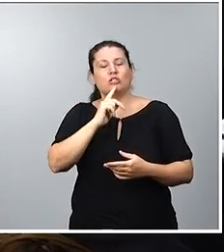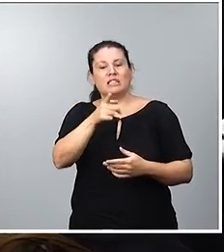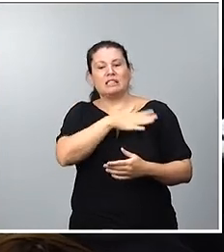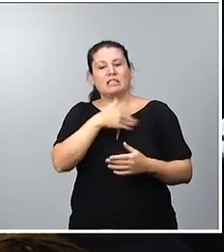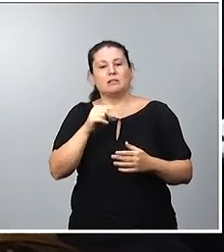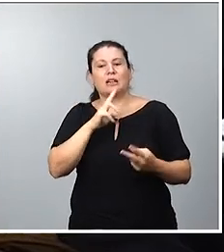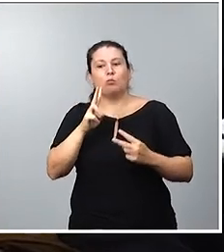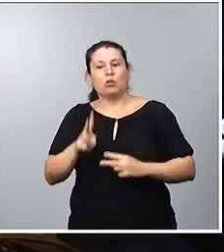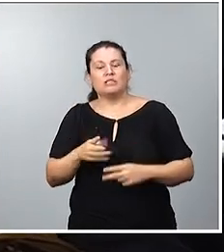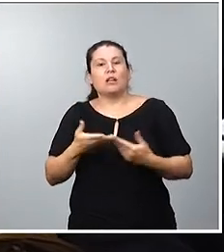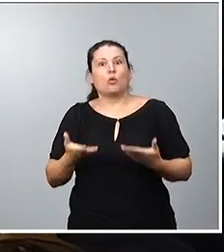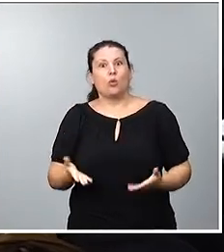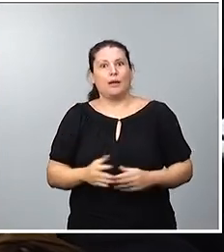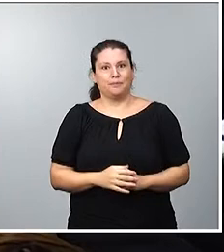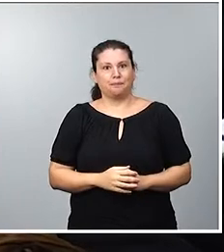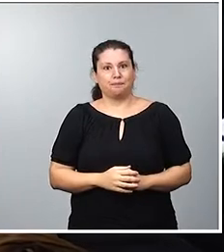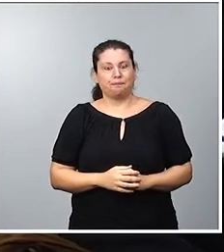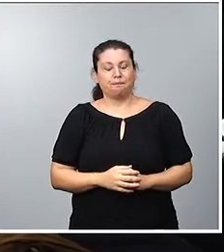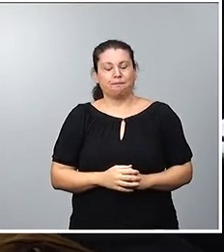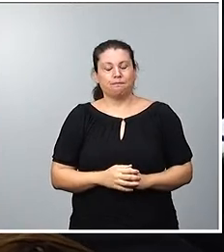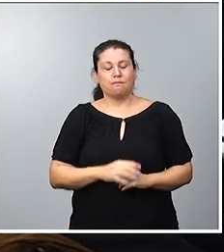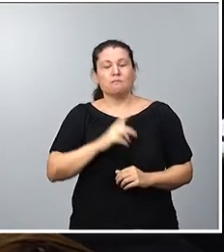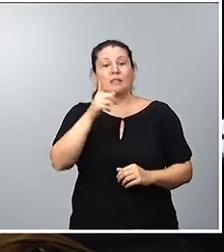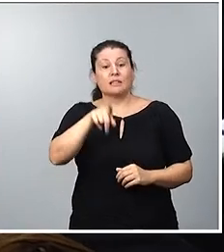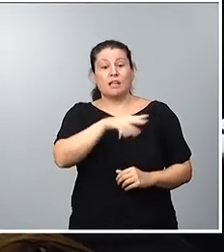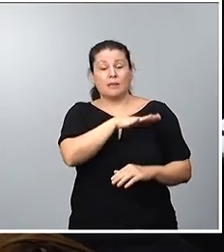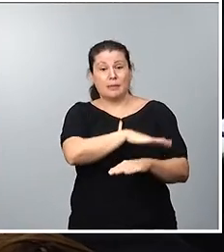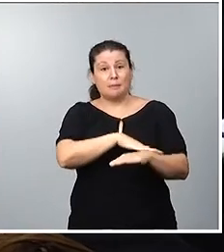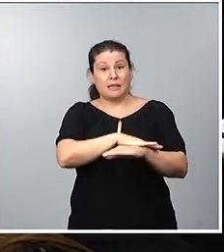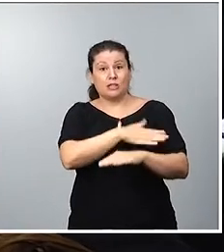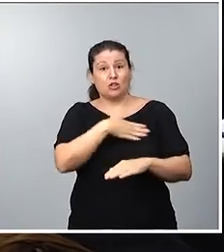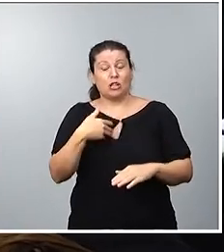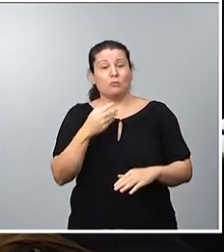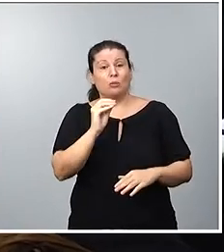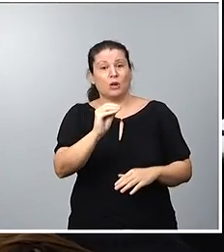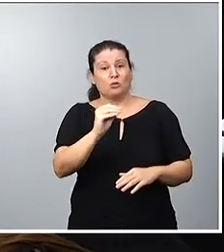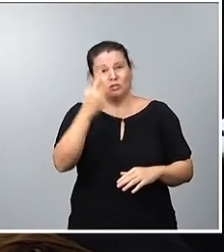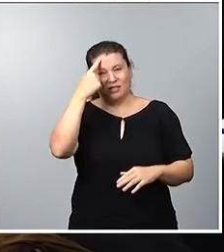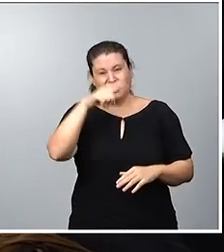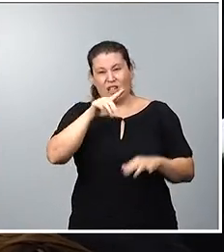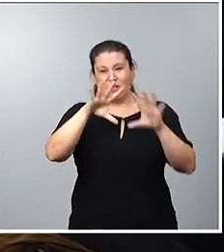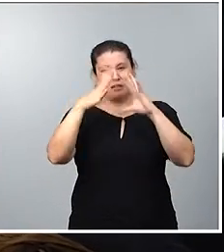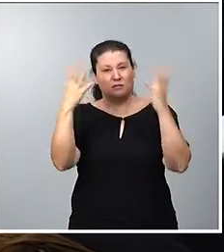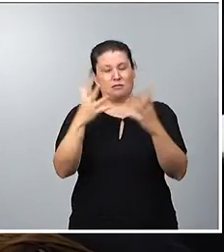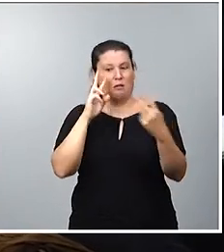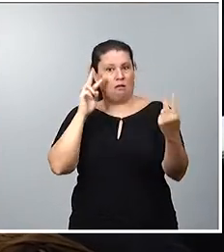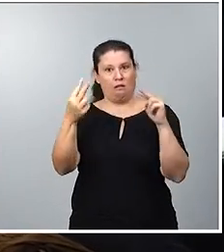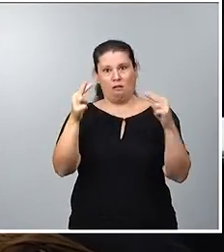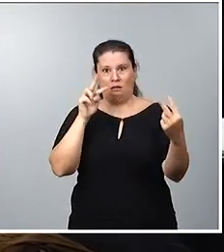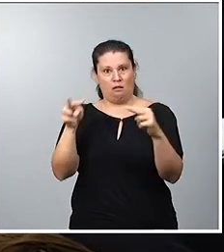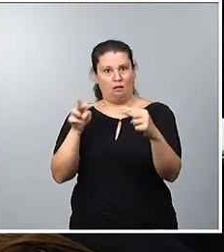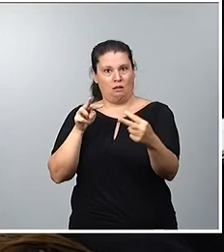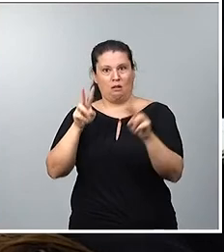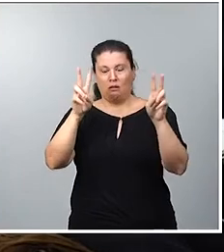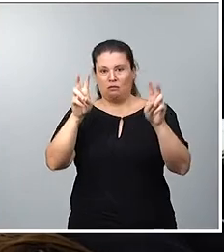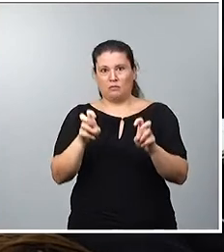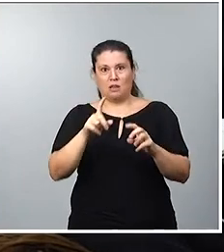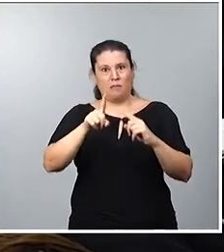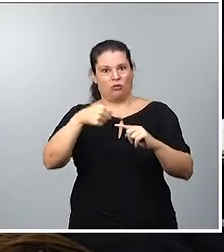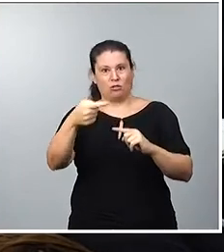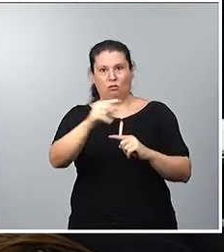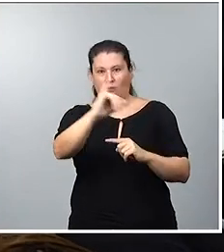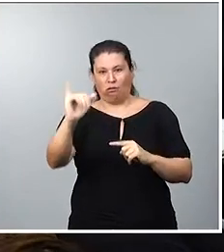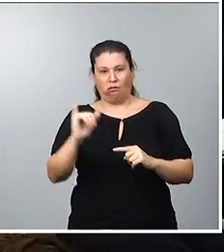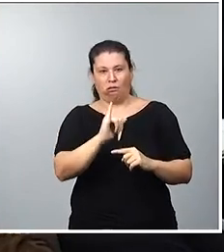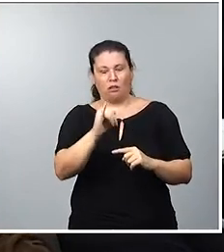está diciendo Feijó. Y al ministro, como usted sabe, esto está teniendo una repercusión internacional muy potente. Estamos viendo los medios internacionales